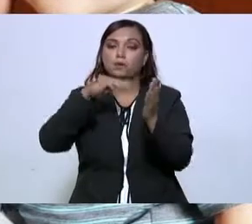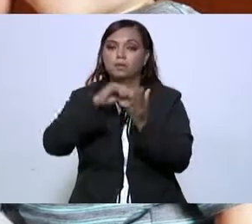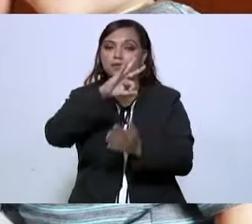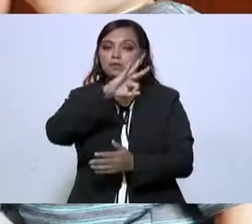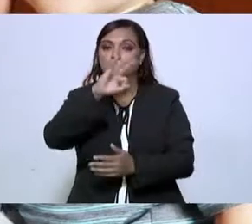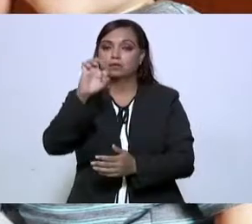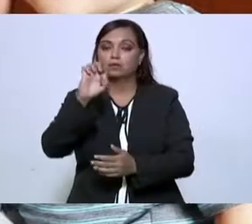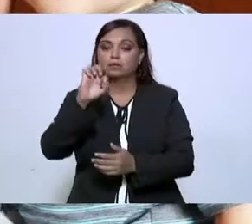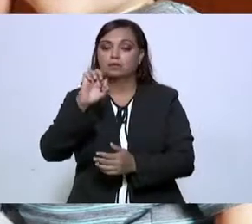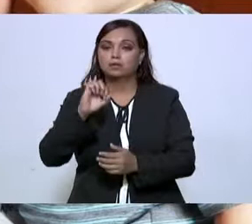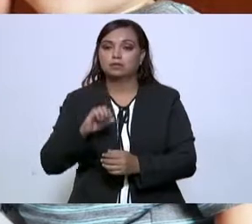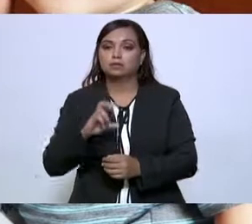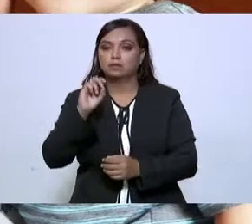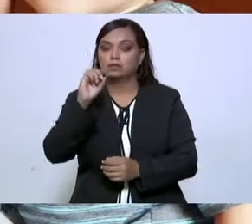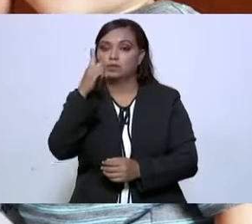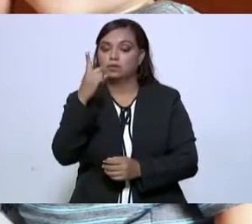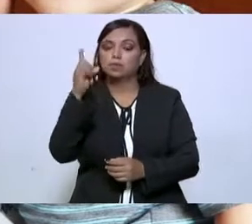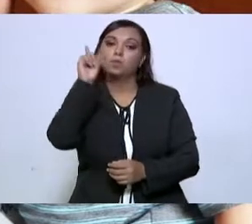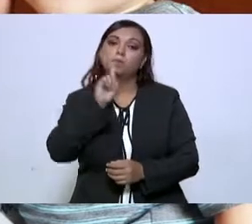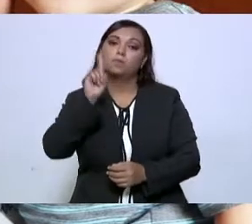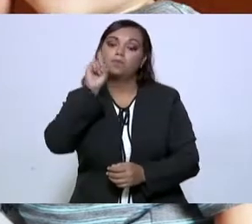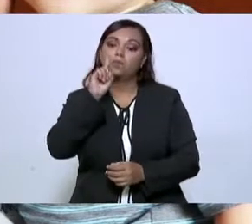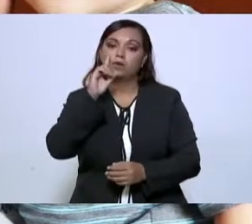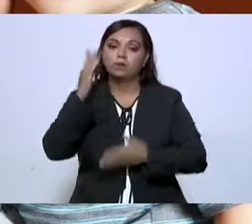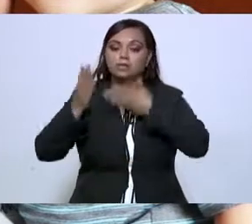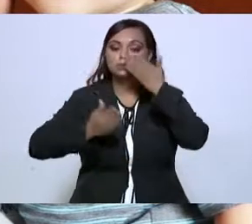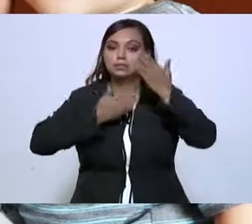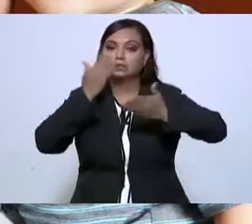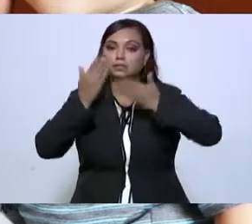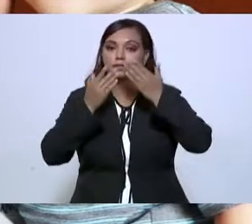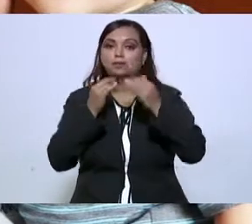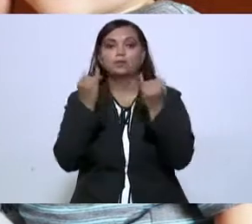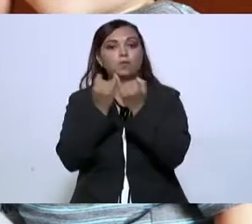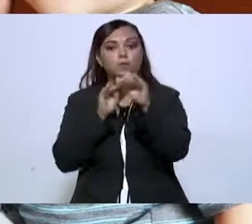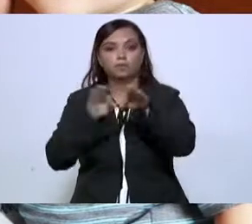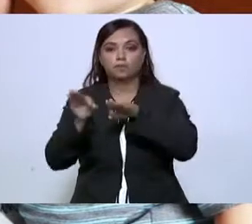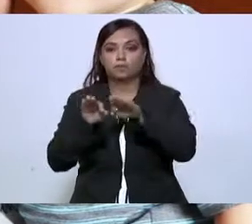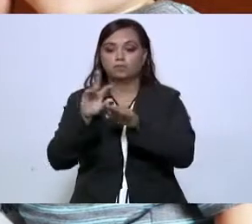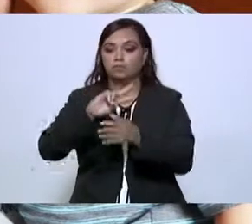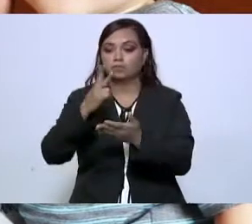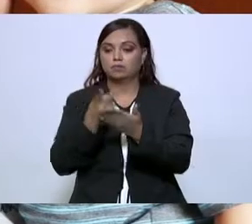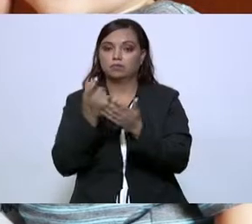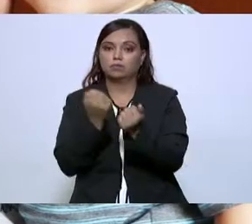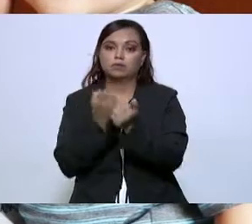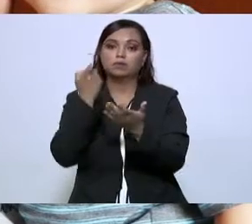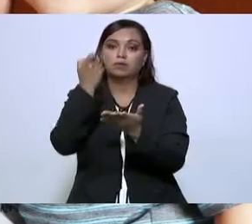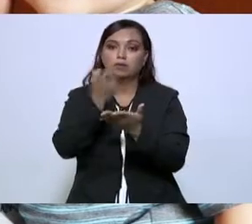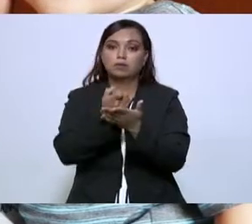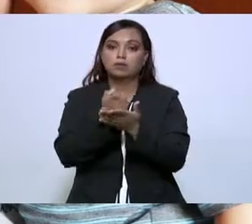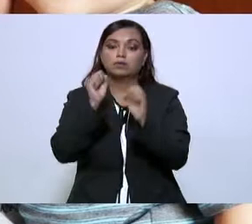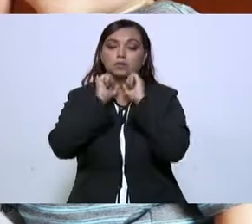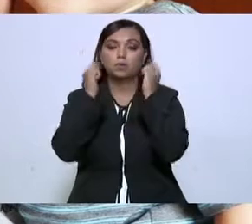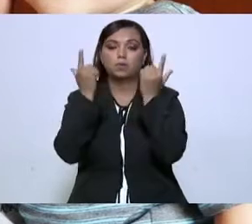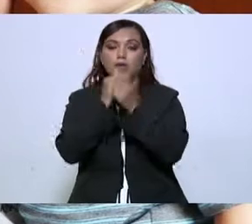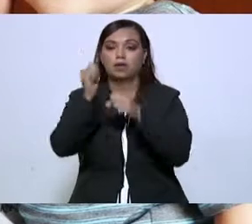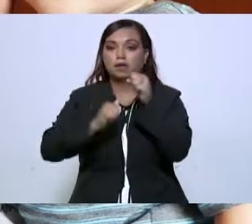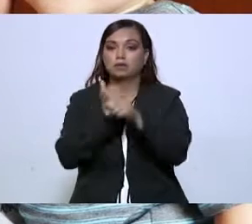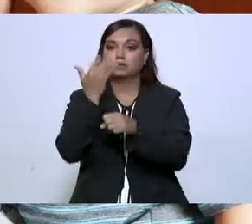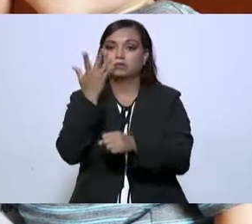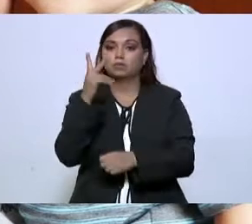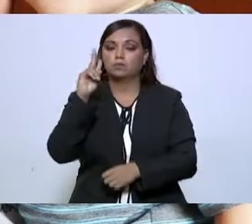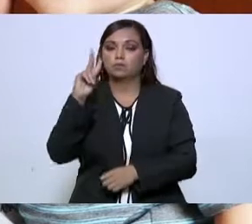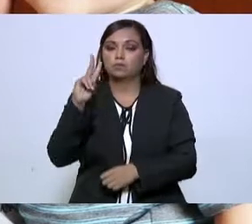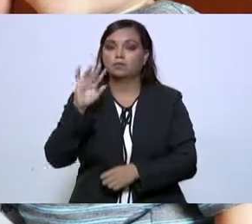331 mujeres que estudian y trabajan, con una inversión social anual de 52